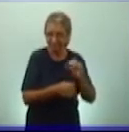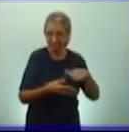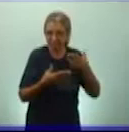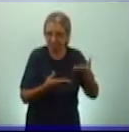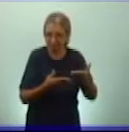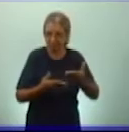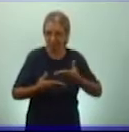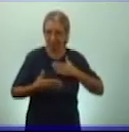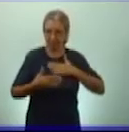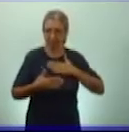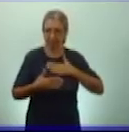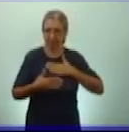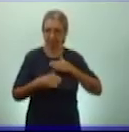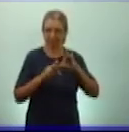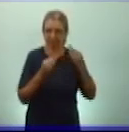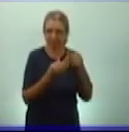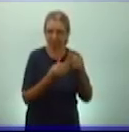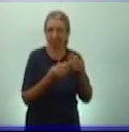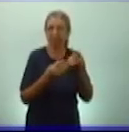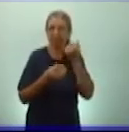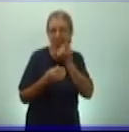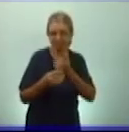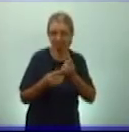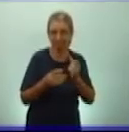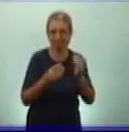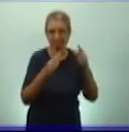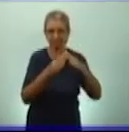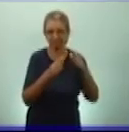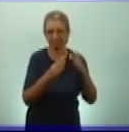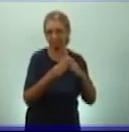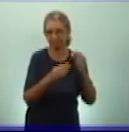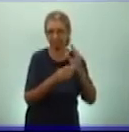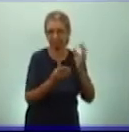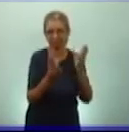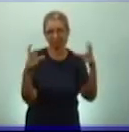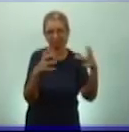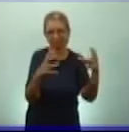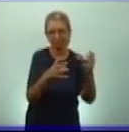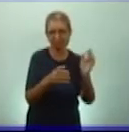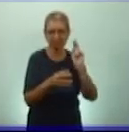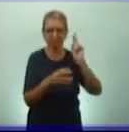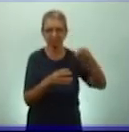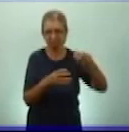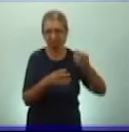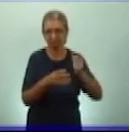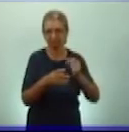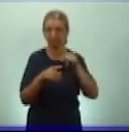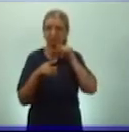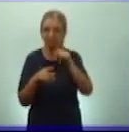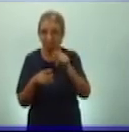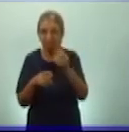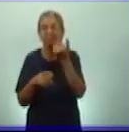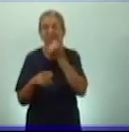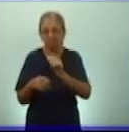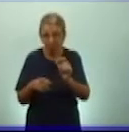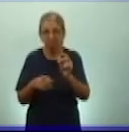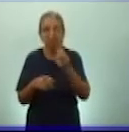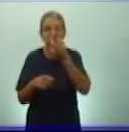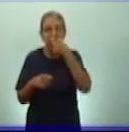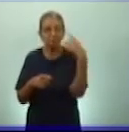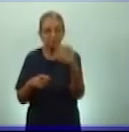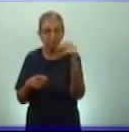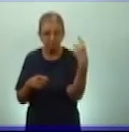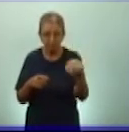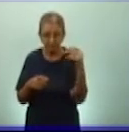y mantener a la clase dominante. Pero también aquí, en esta civilización, había presencia de esclavos. También existían